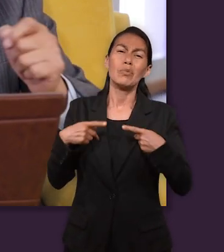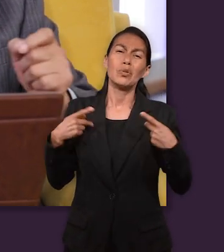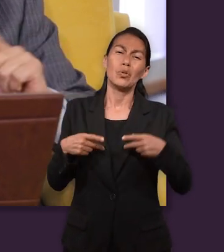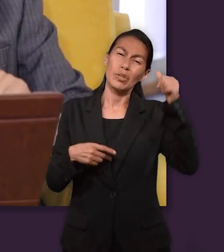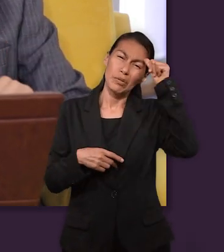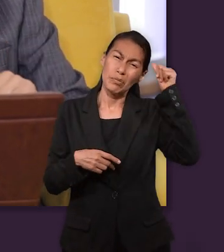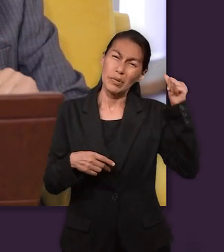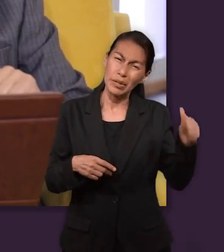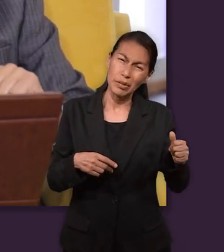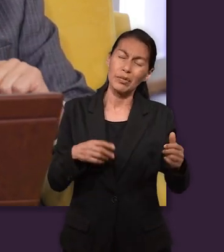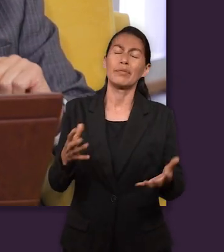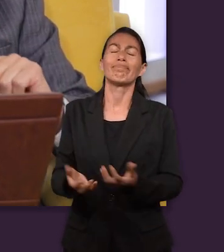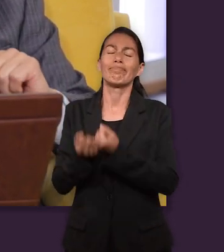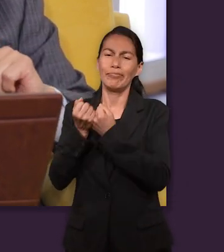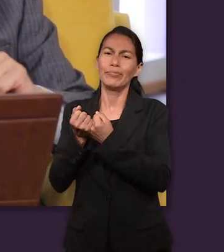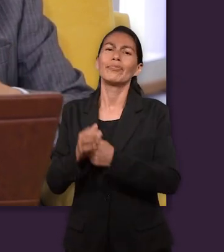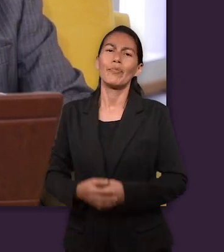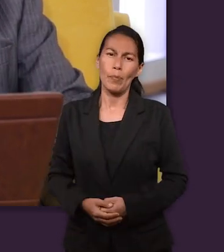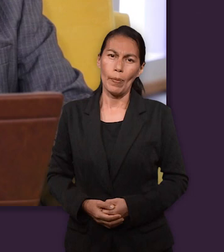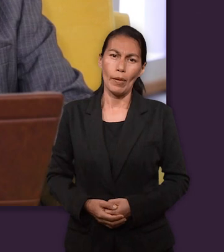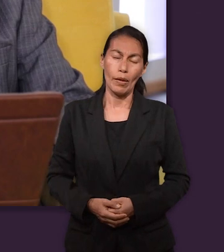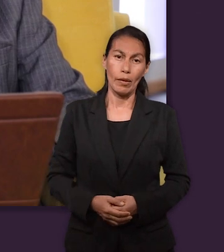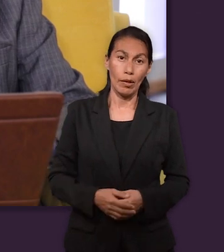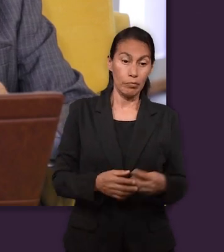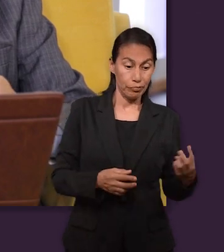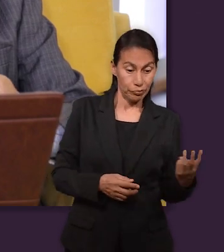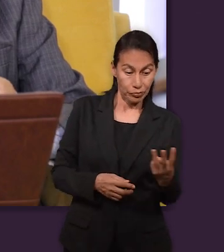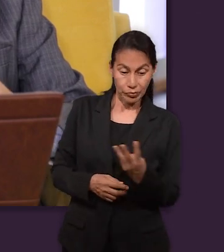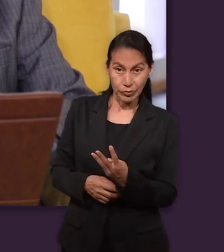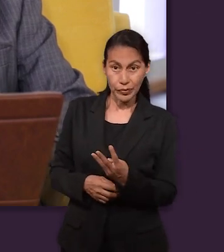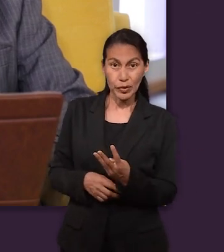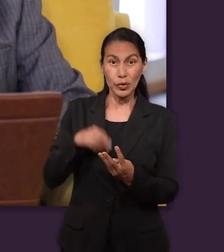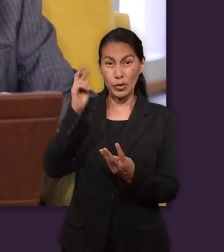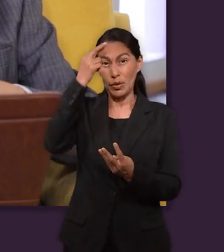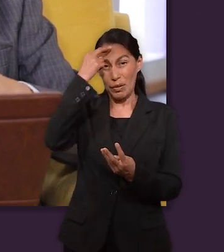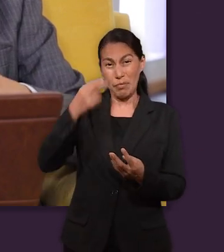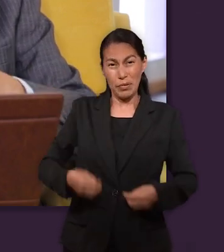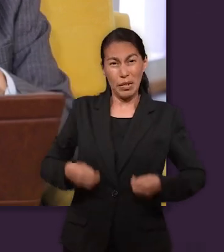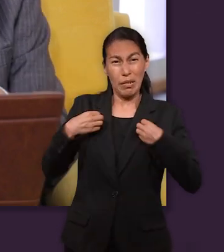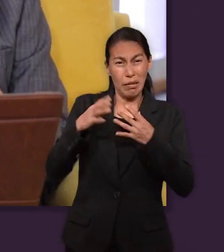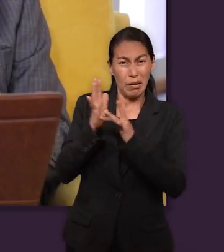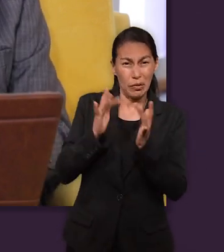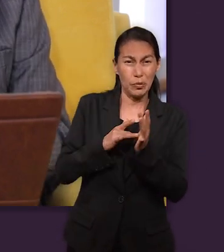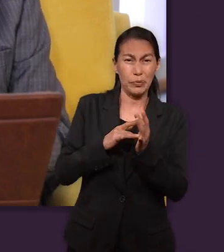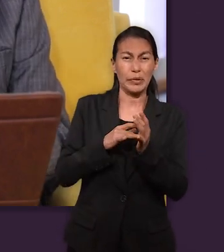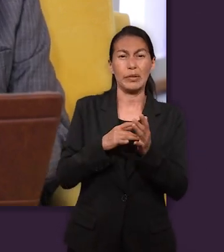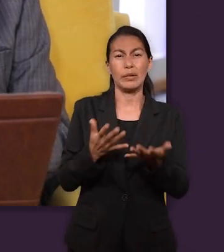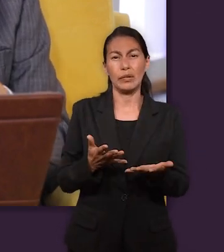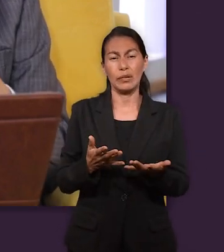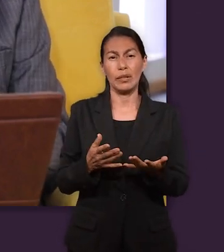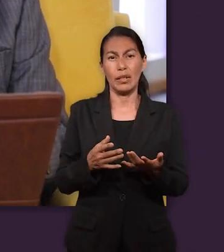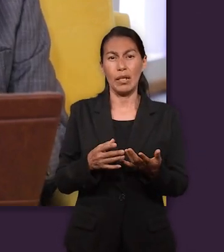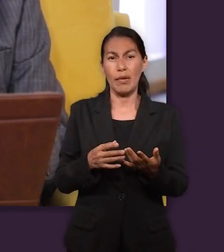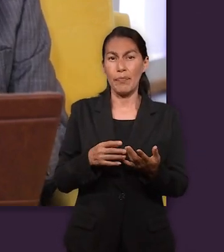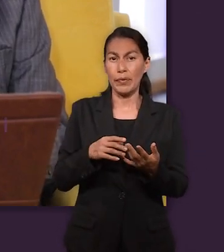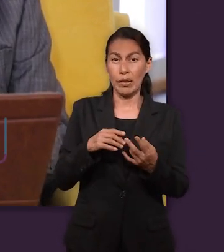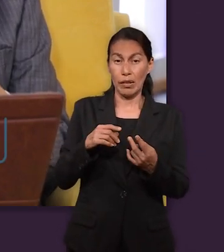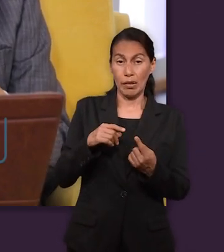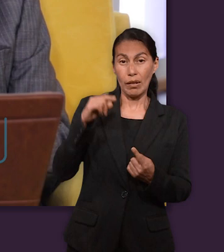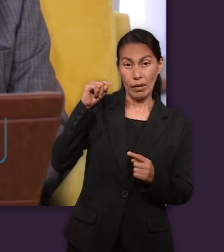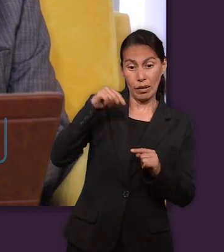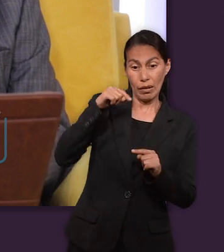Y José y Daniel nos recuerdan algunos aspectos increíbles de la vida de Jesús. Por ejemplo, Daniel nos recuerda la vida